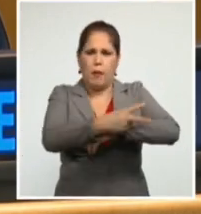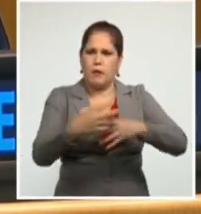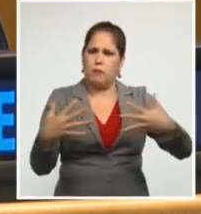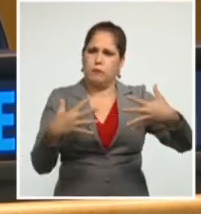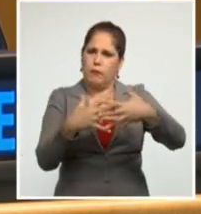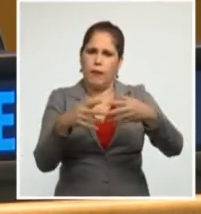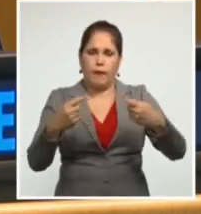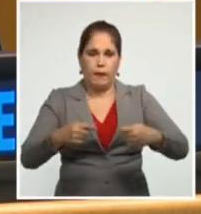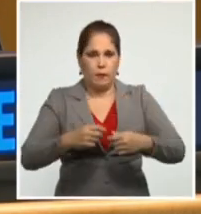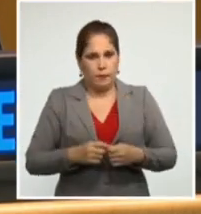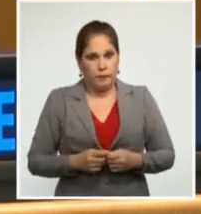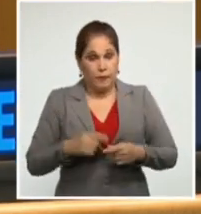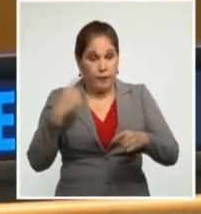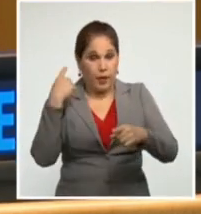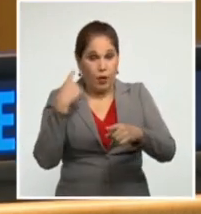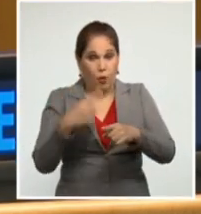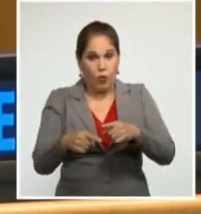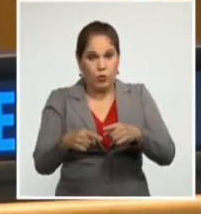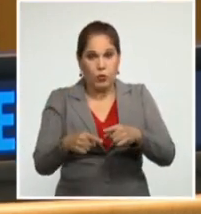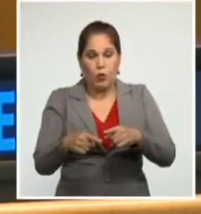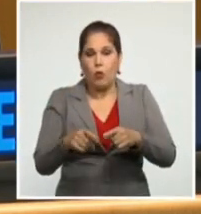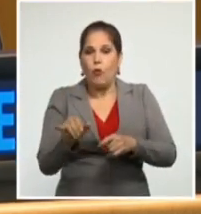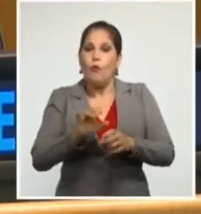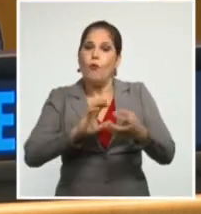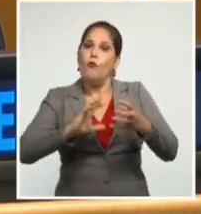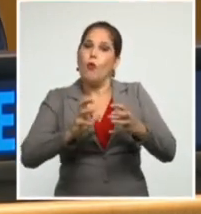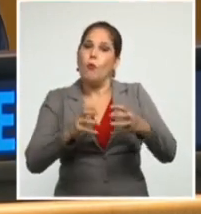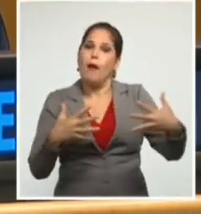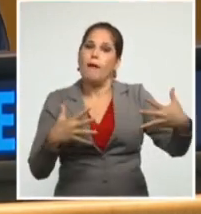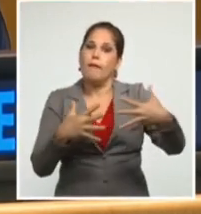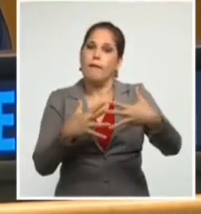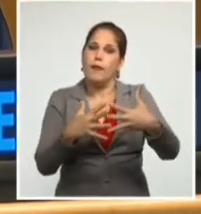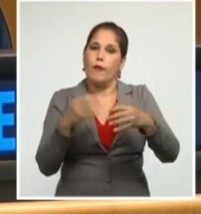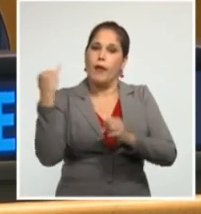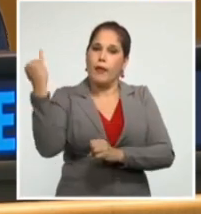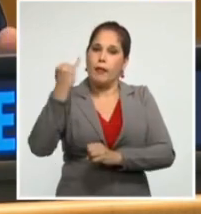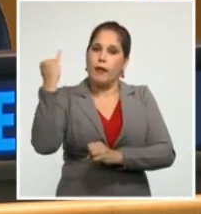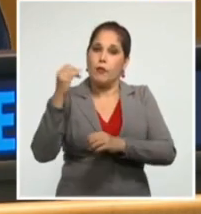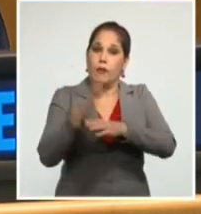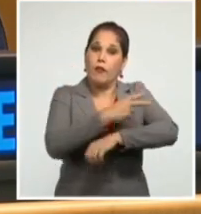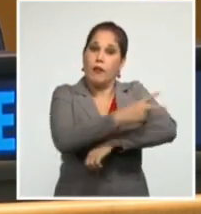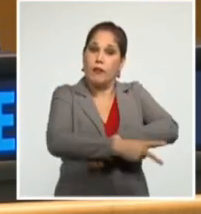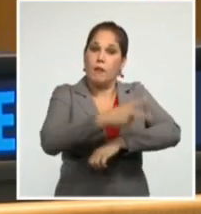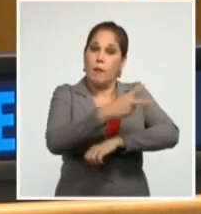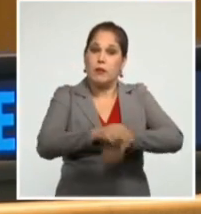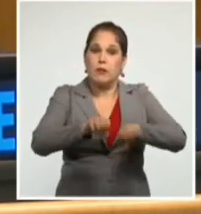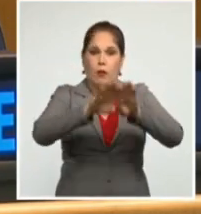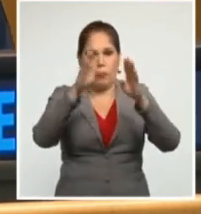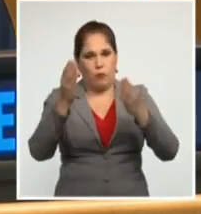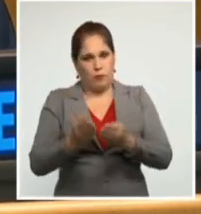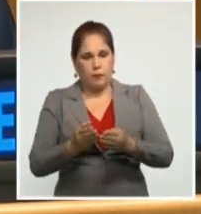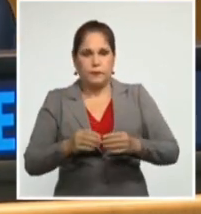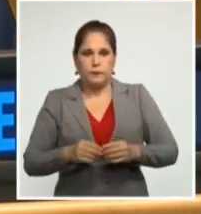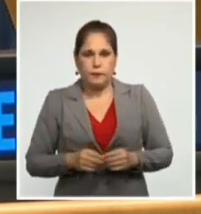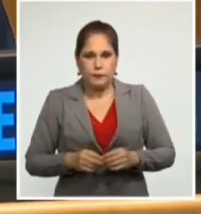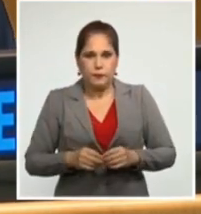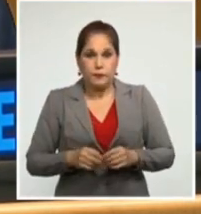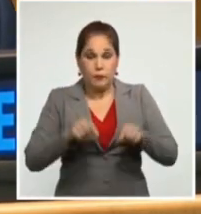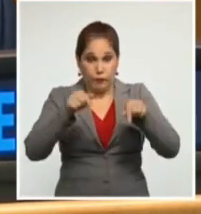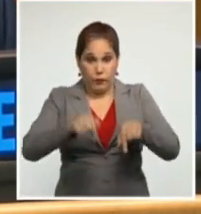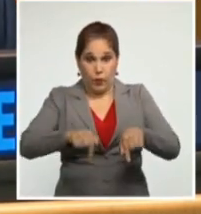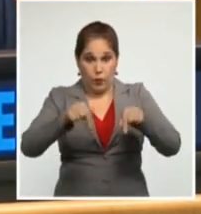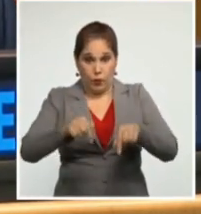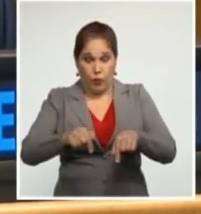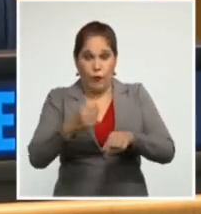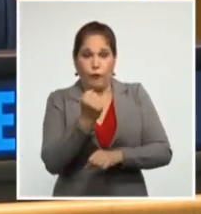trata de un ataque contra el sistema de relaciones internacionales en su conjunto. Hoy, la